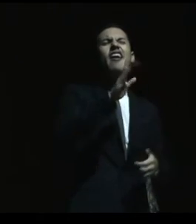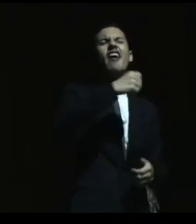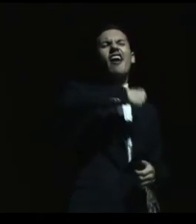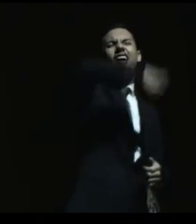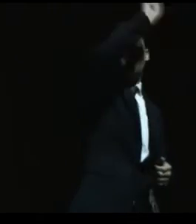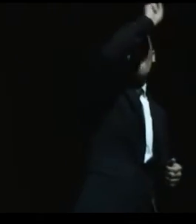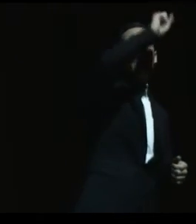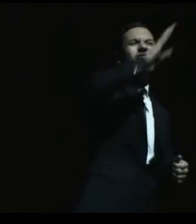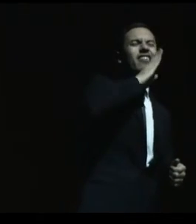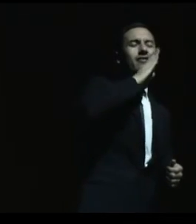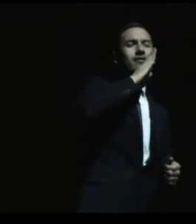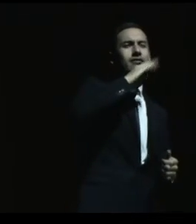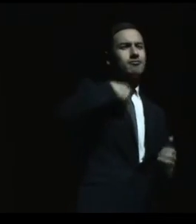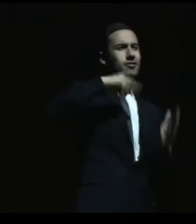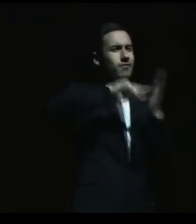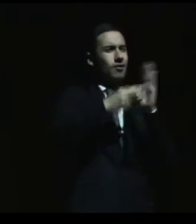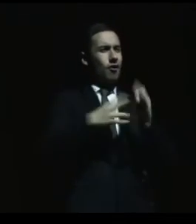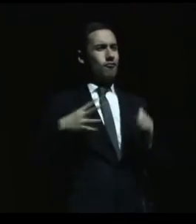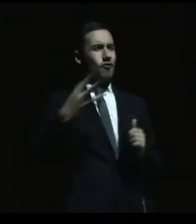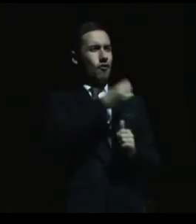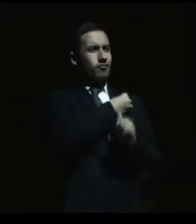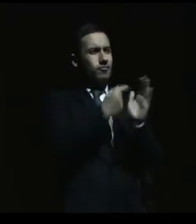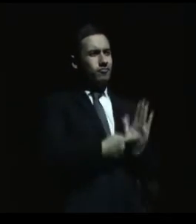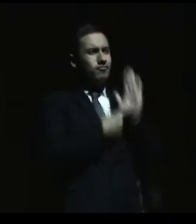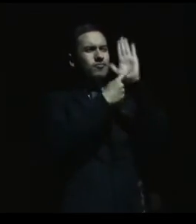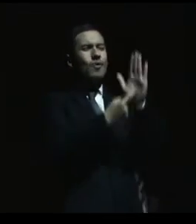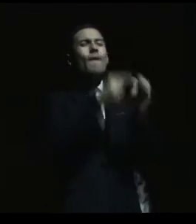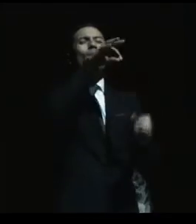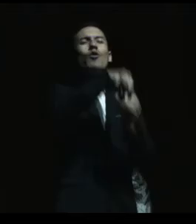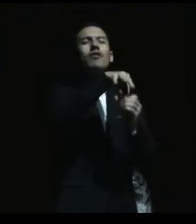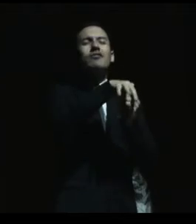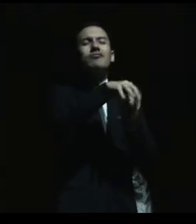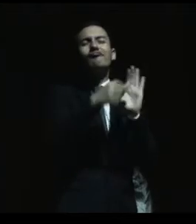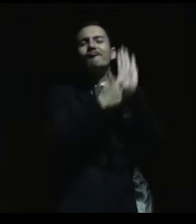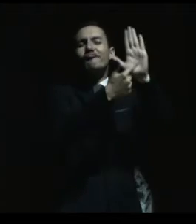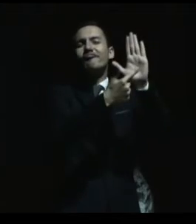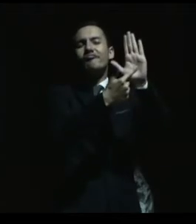qué significado tiene para nosotros realizar esa votación.